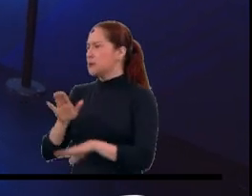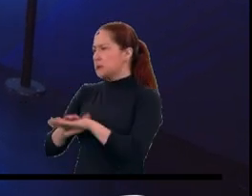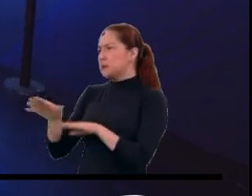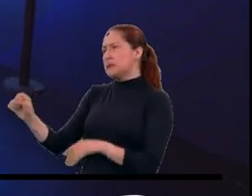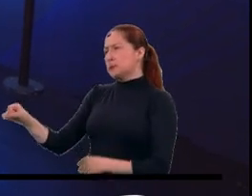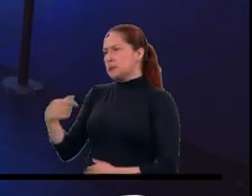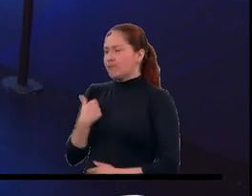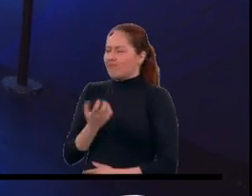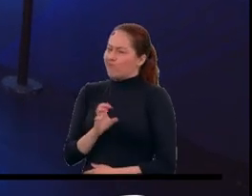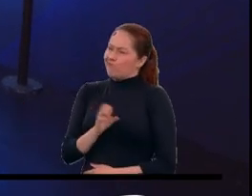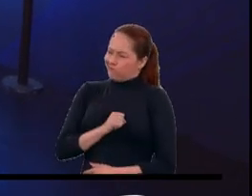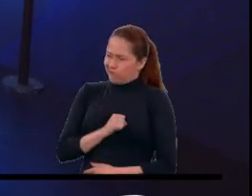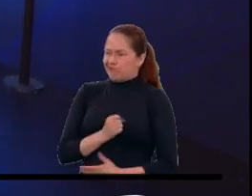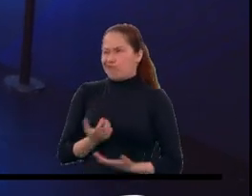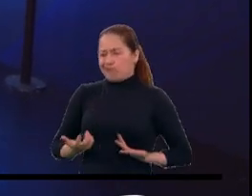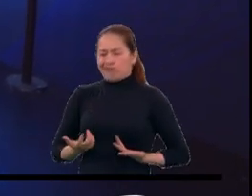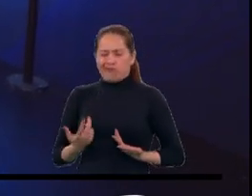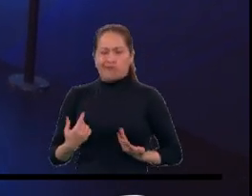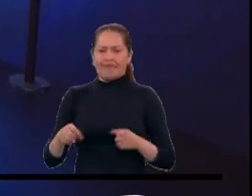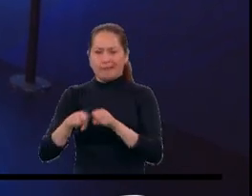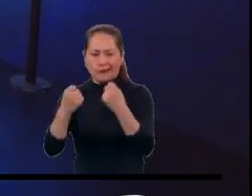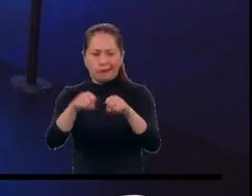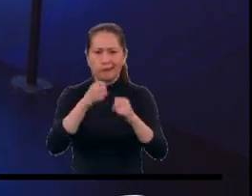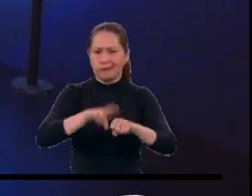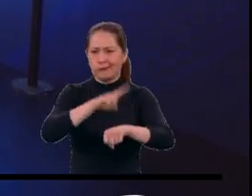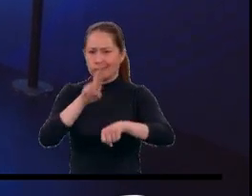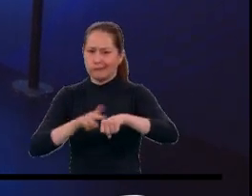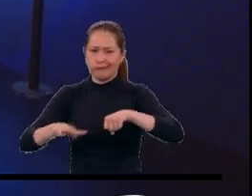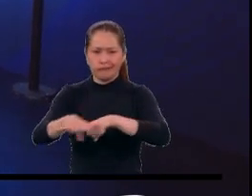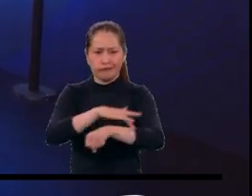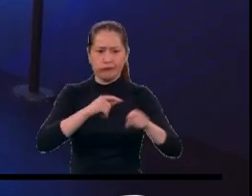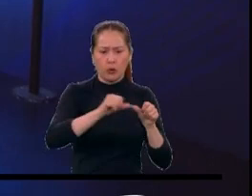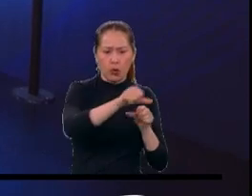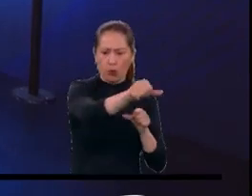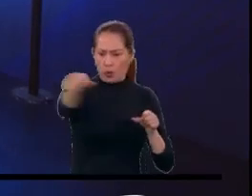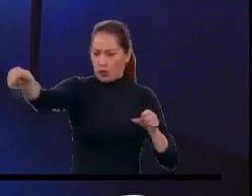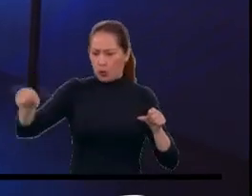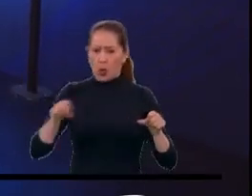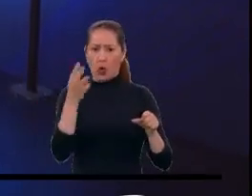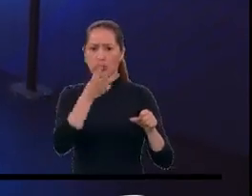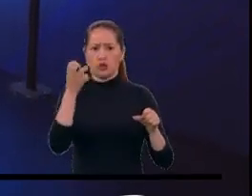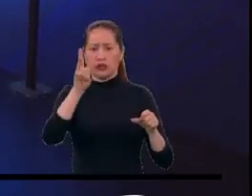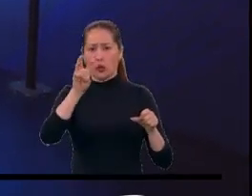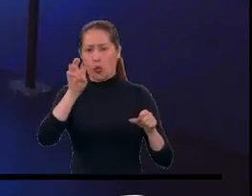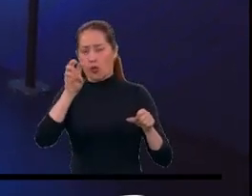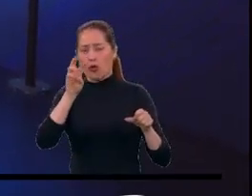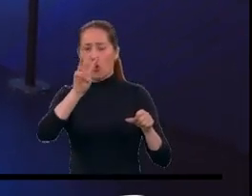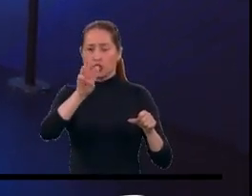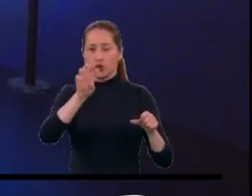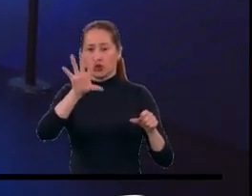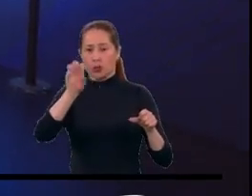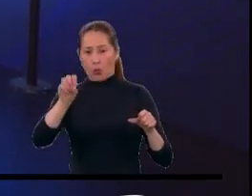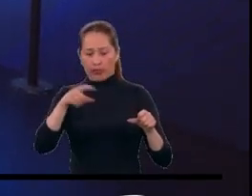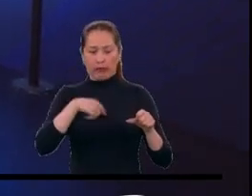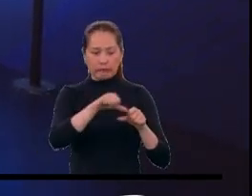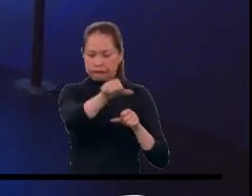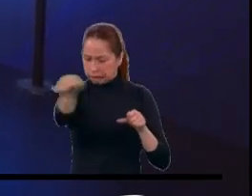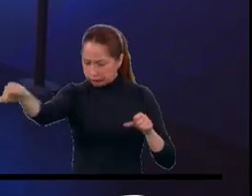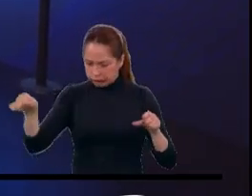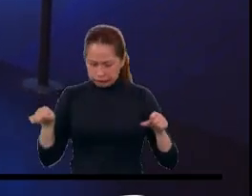hectáreas y esperamos que como usted lo acaba de anunciar, hoy quede controlado al 100% este incendio. Gracias por su tiempo aquí en Noticias Caracol. A usted,